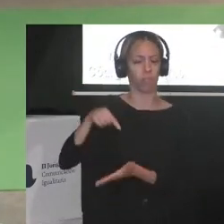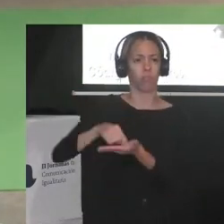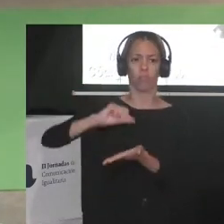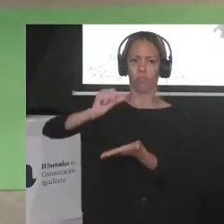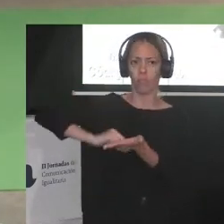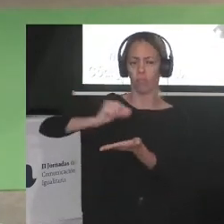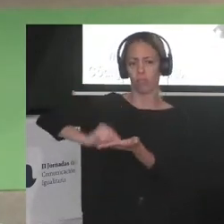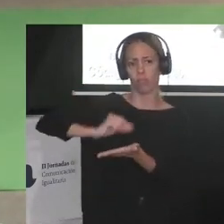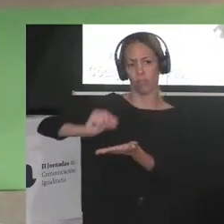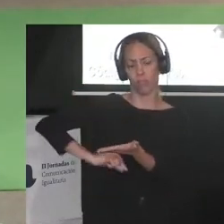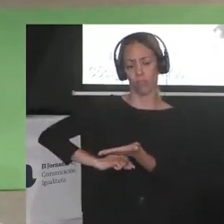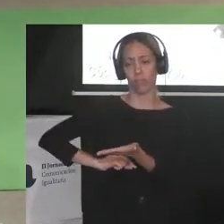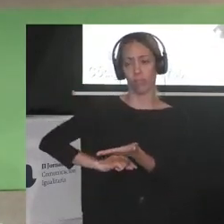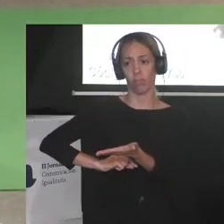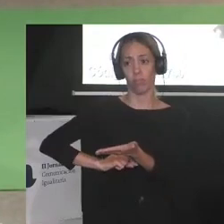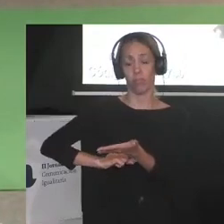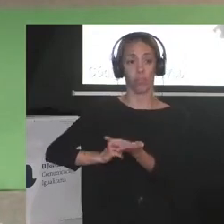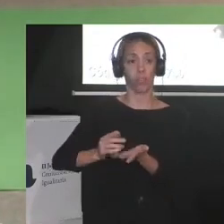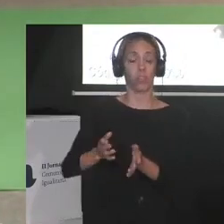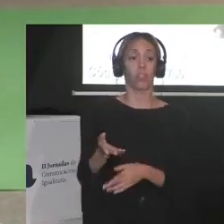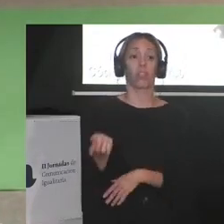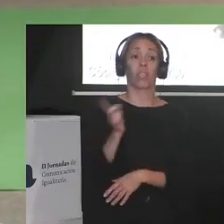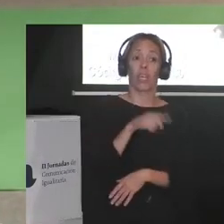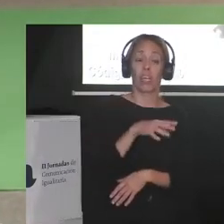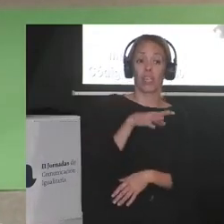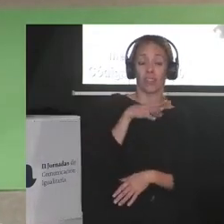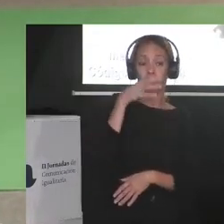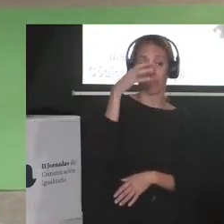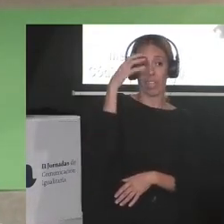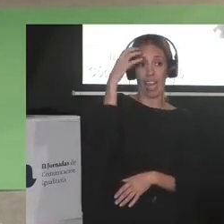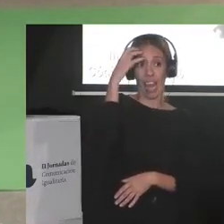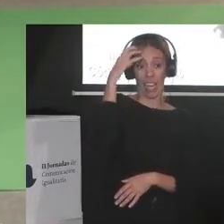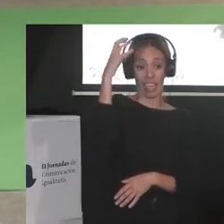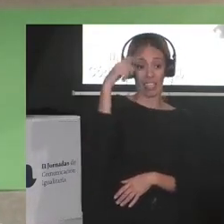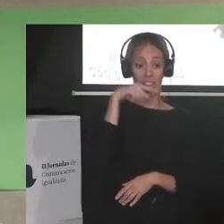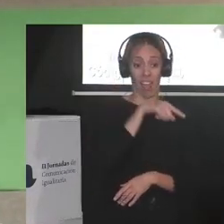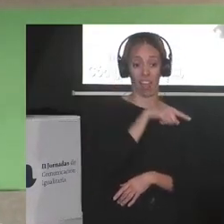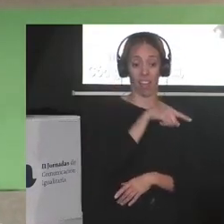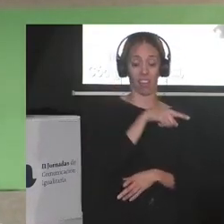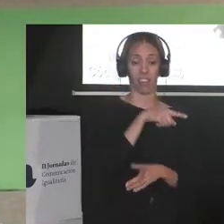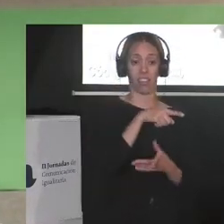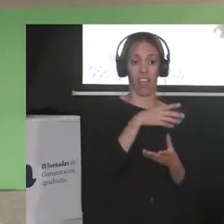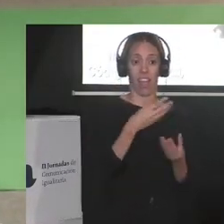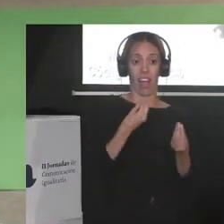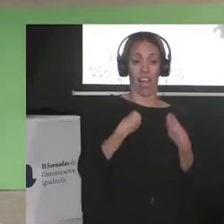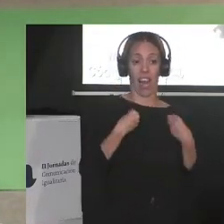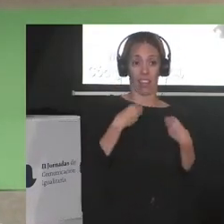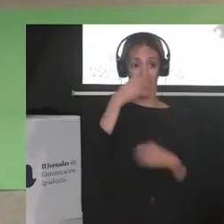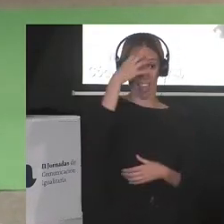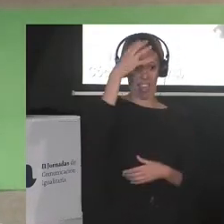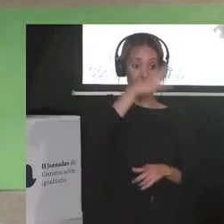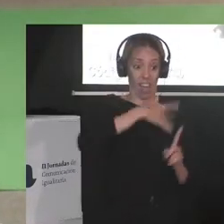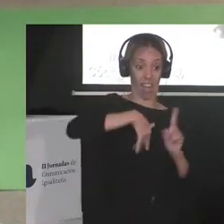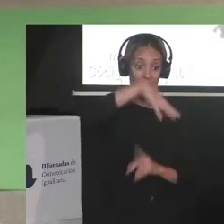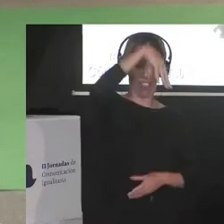cuya reina estaba harta de que nadie hasta ahora hubiera contado desde adentro la vida real en el alto,